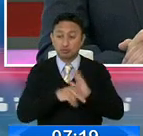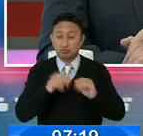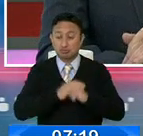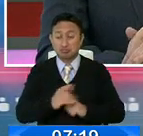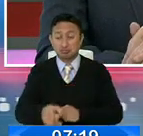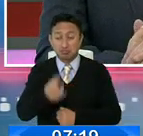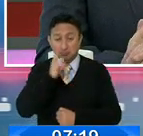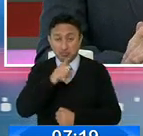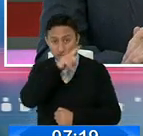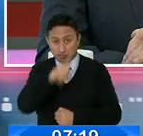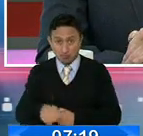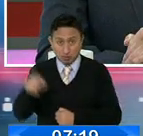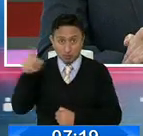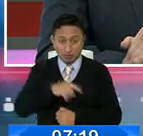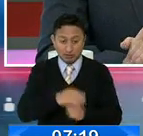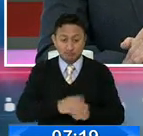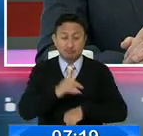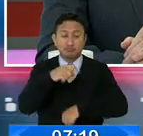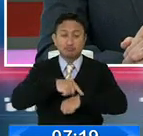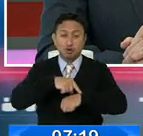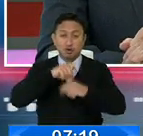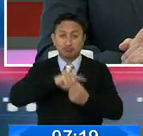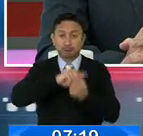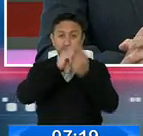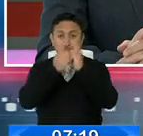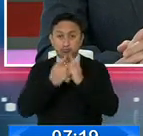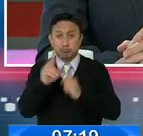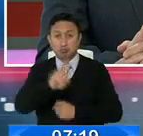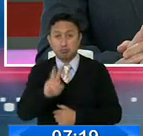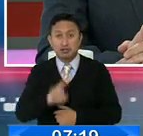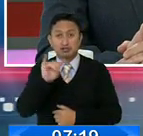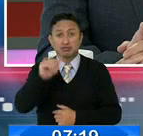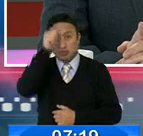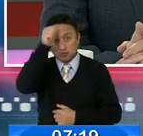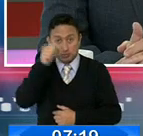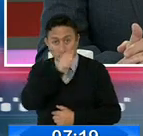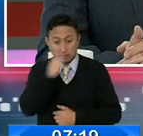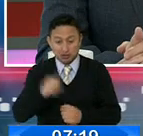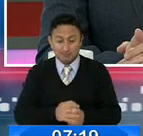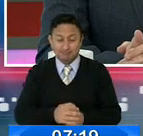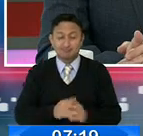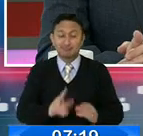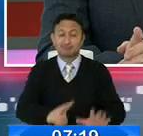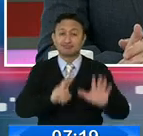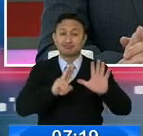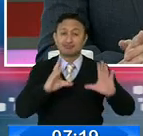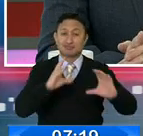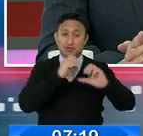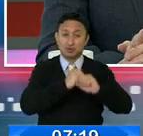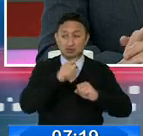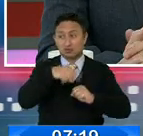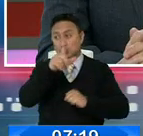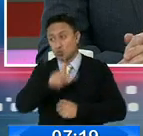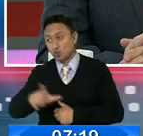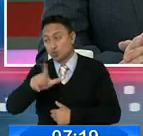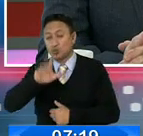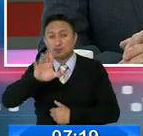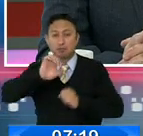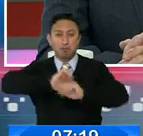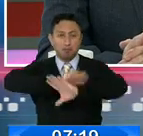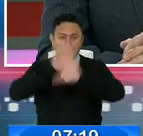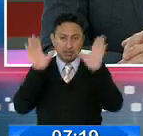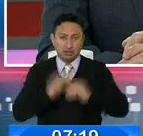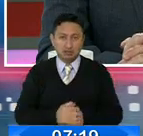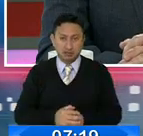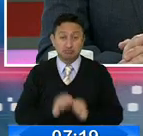el cambio también del toque de queda desde el viernes a las siete de la noche hasta el lunes a las cinco de la mañana y obviamente